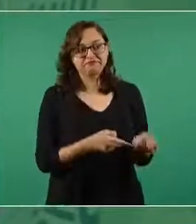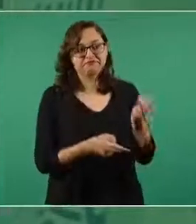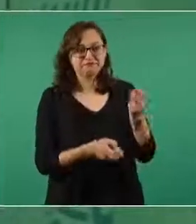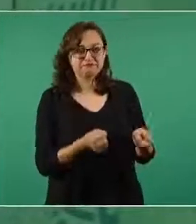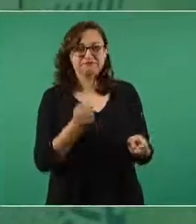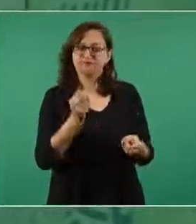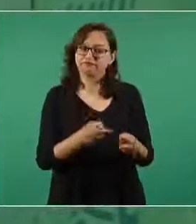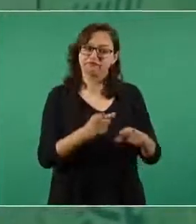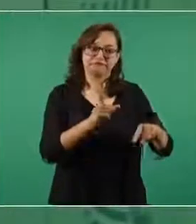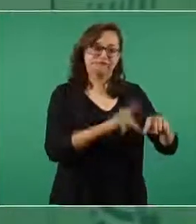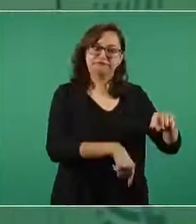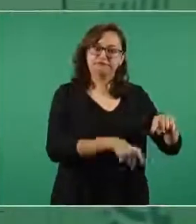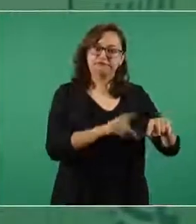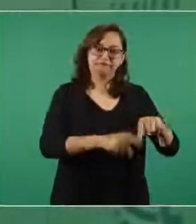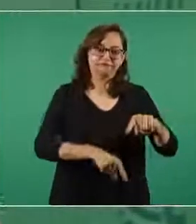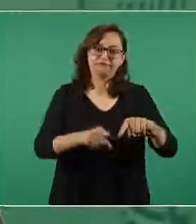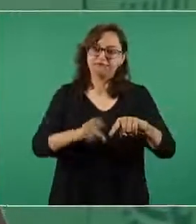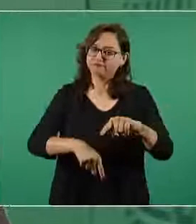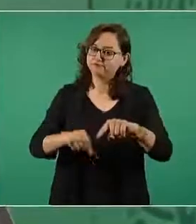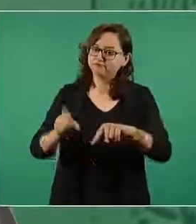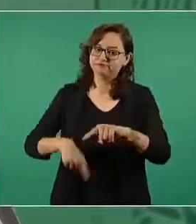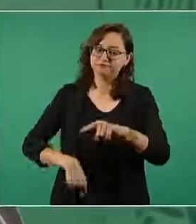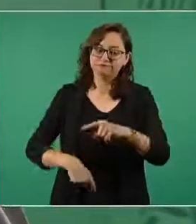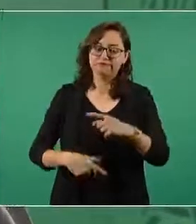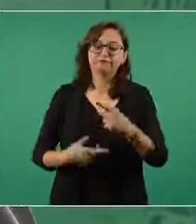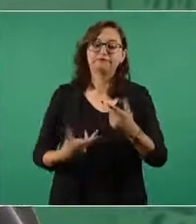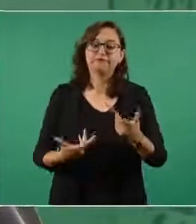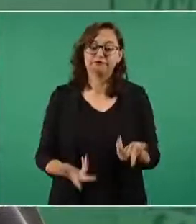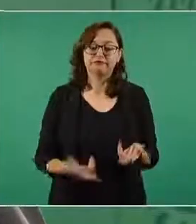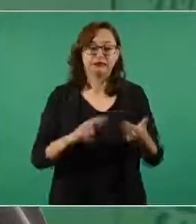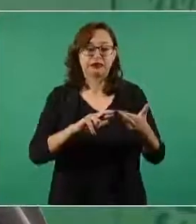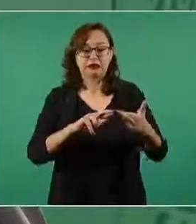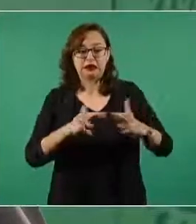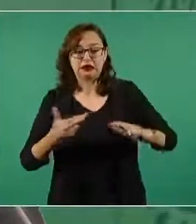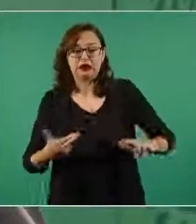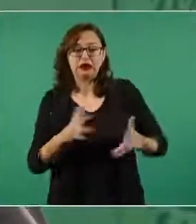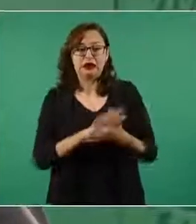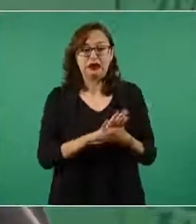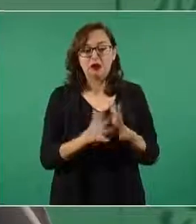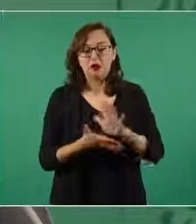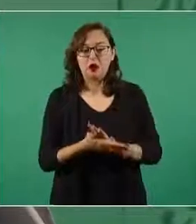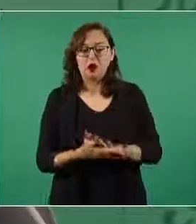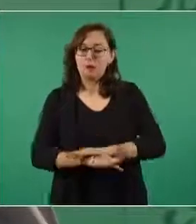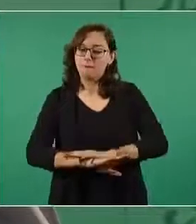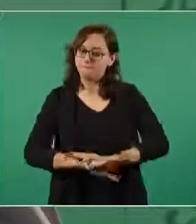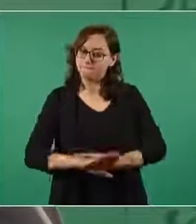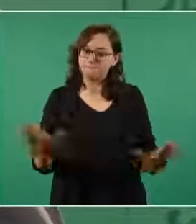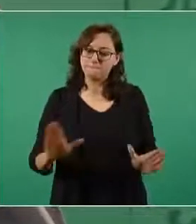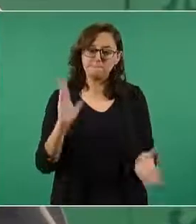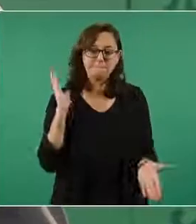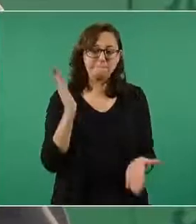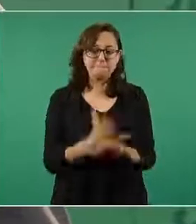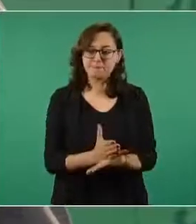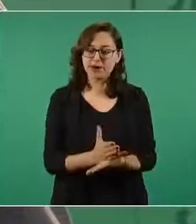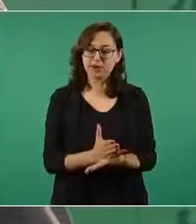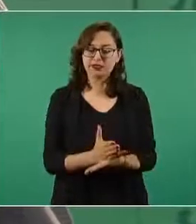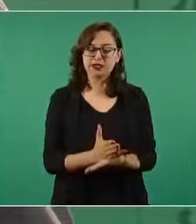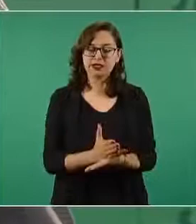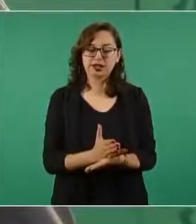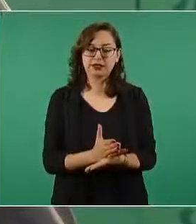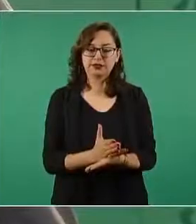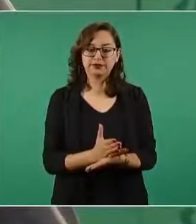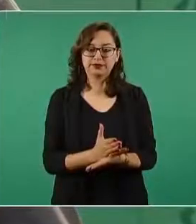y con estas relaciones de complicidad que existían.